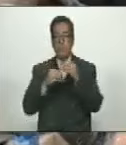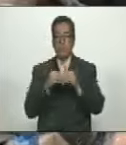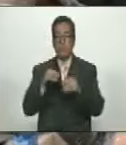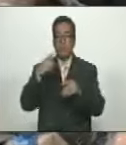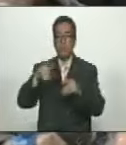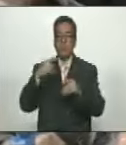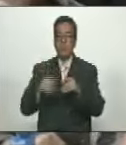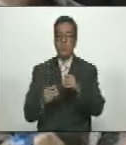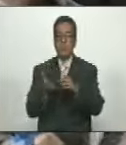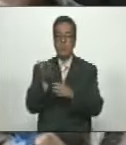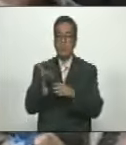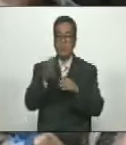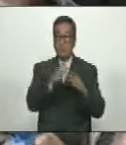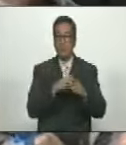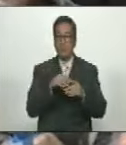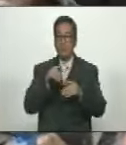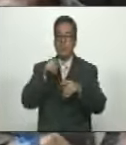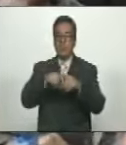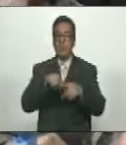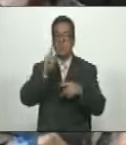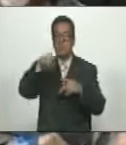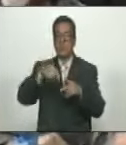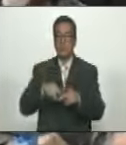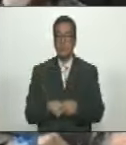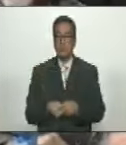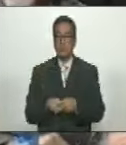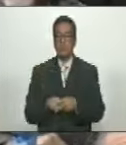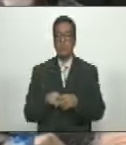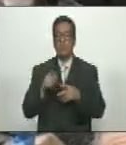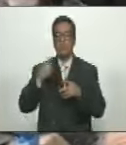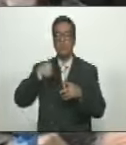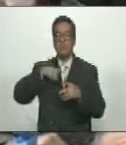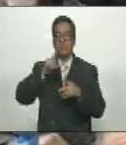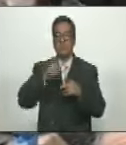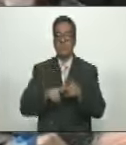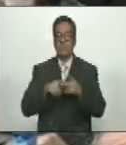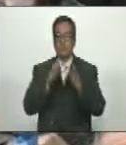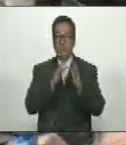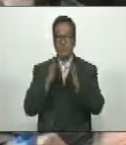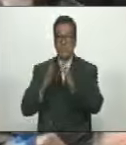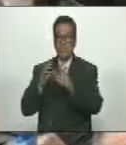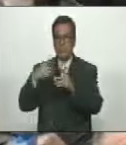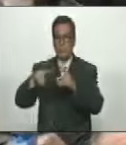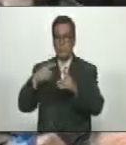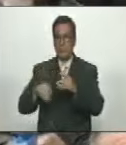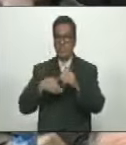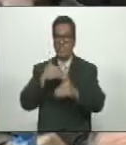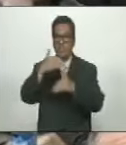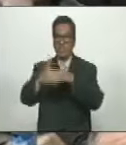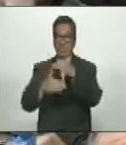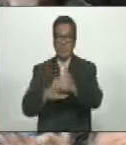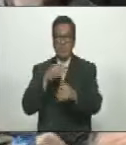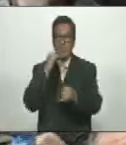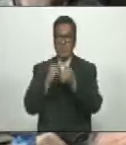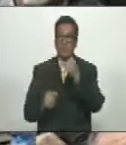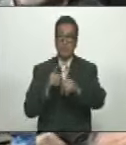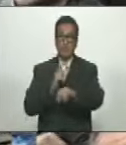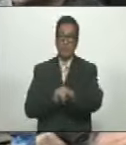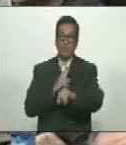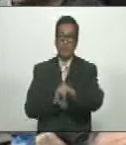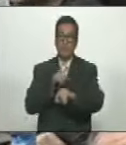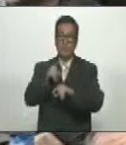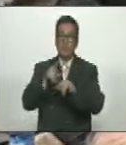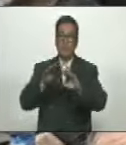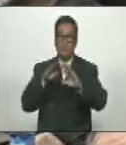Los Derechos Fundamentales Para La Subsistencia Sino Que Además Contiene Un Conjunto De Derechos De Avanzada De Los Últimos Tiempo